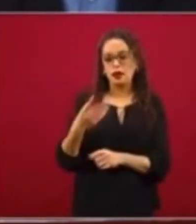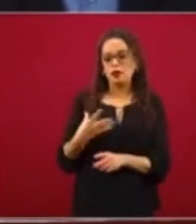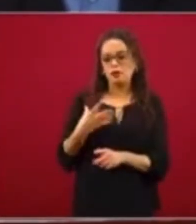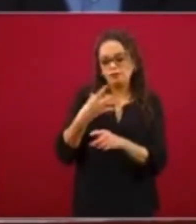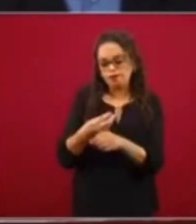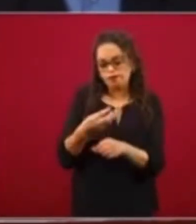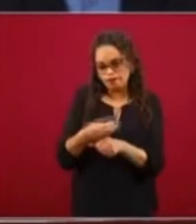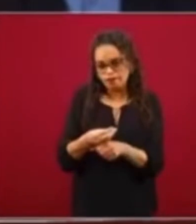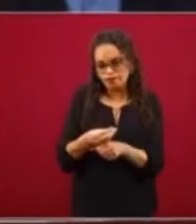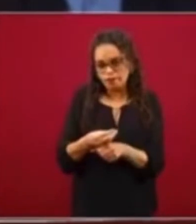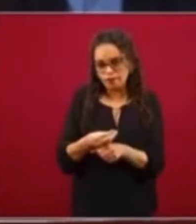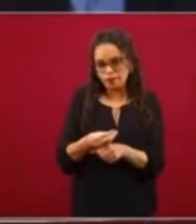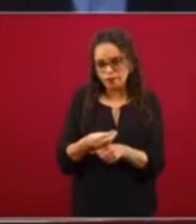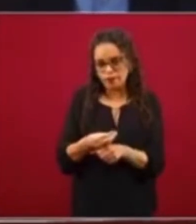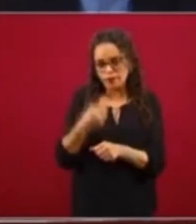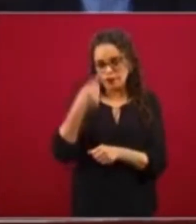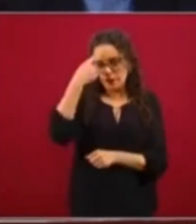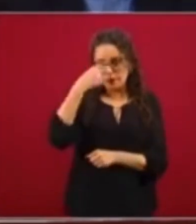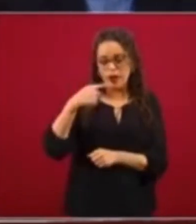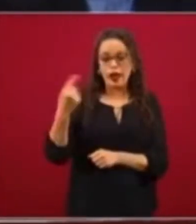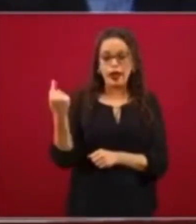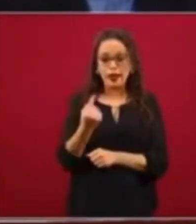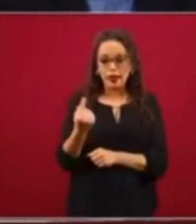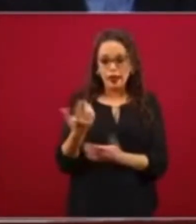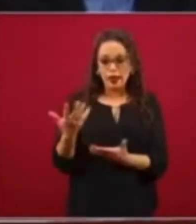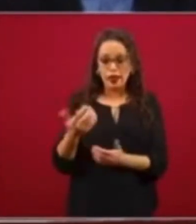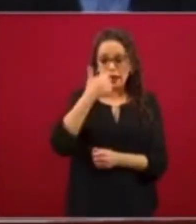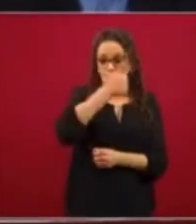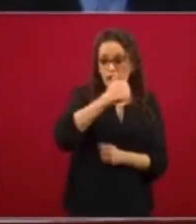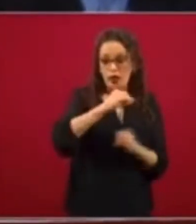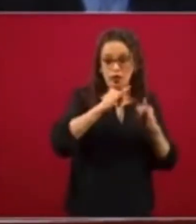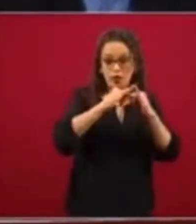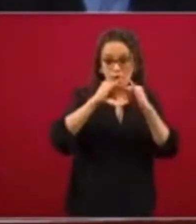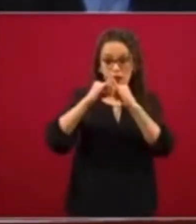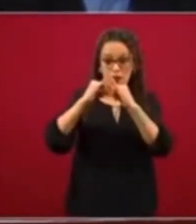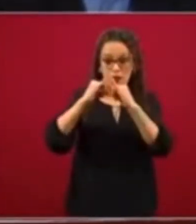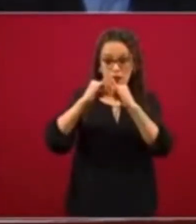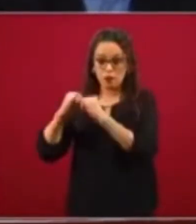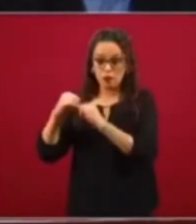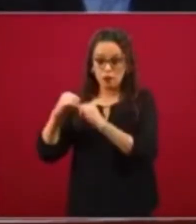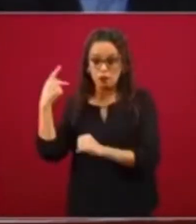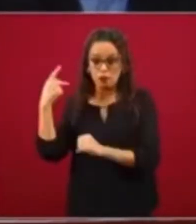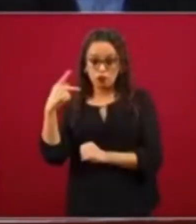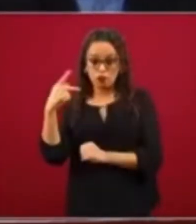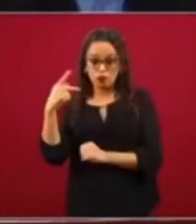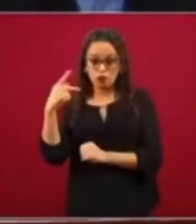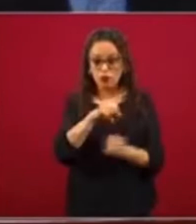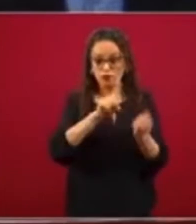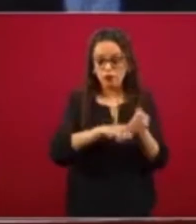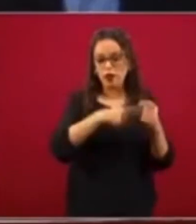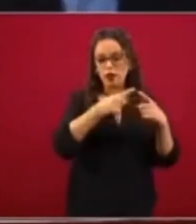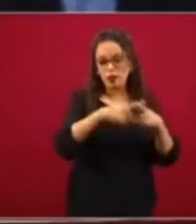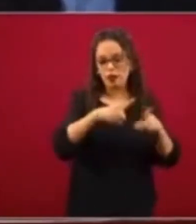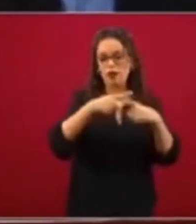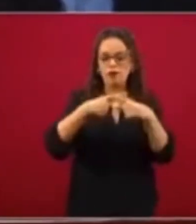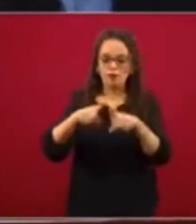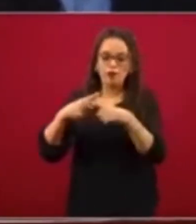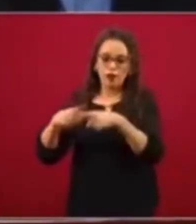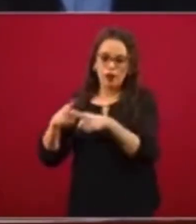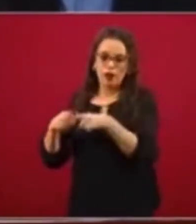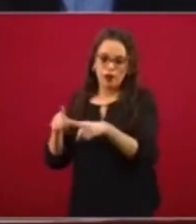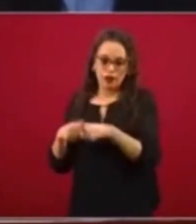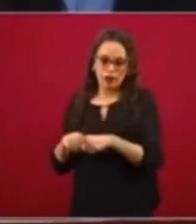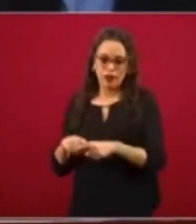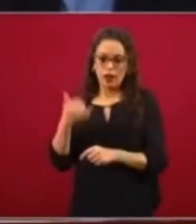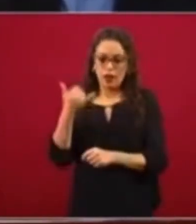en que la capacidad de cada institución es muy diferente entre cada una de ellas y también